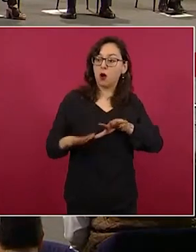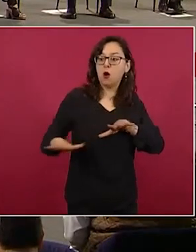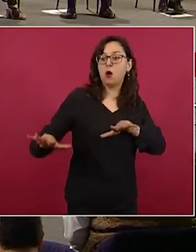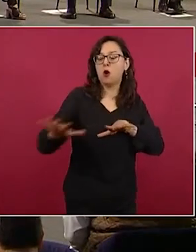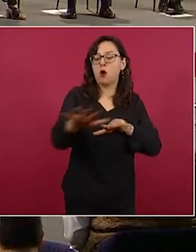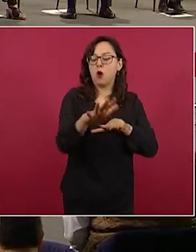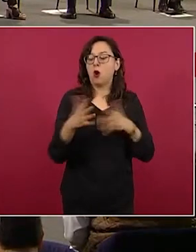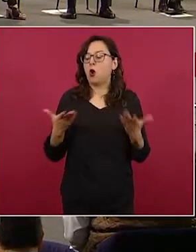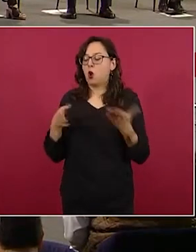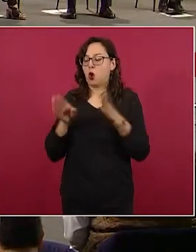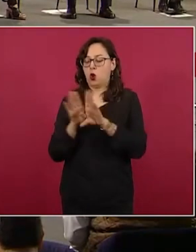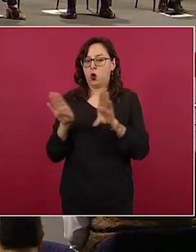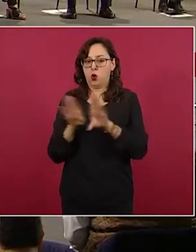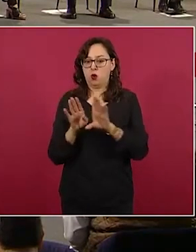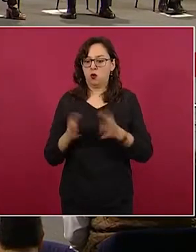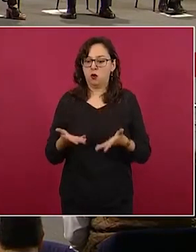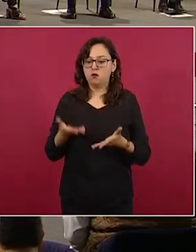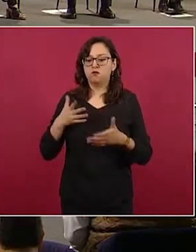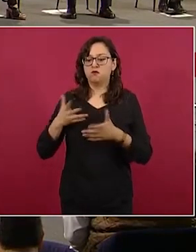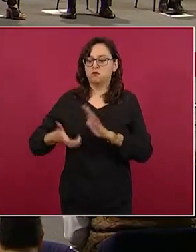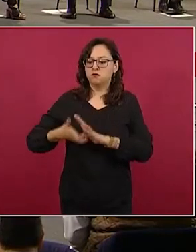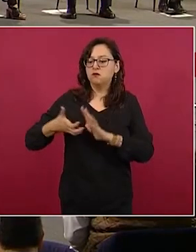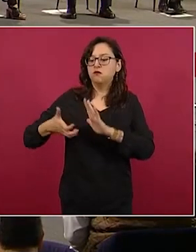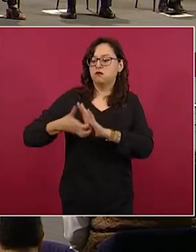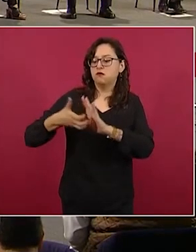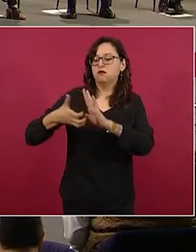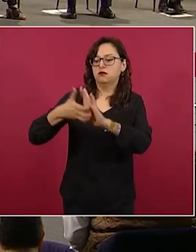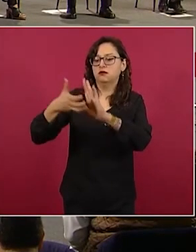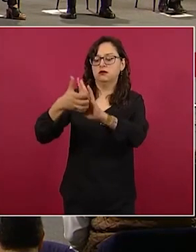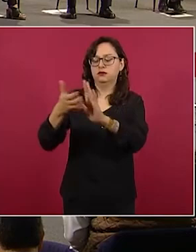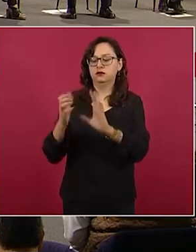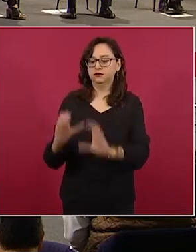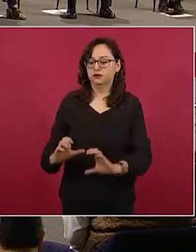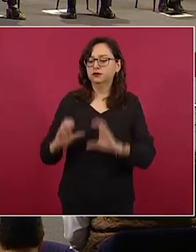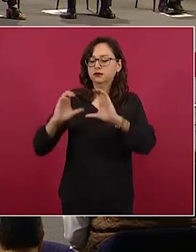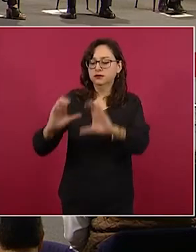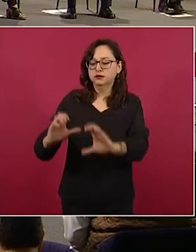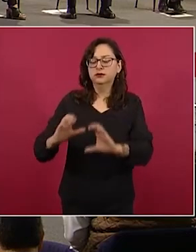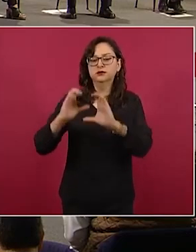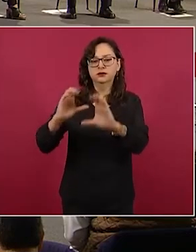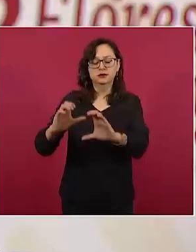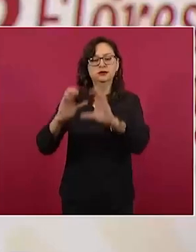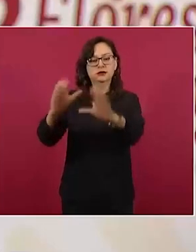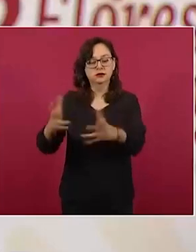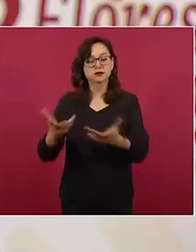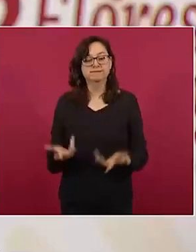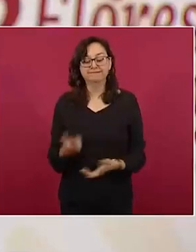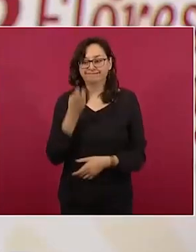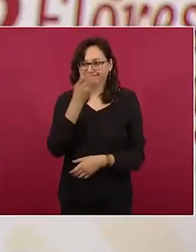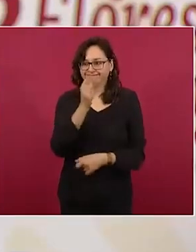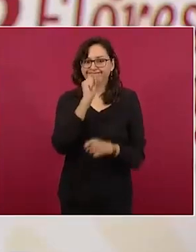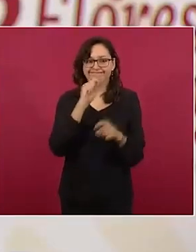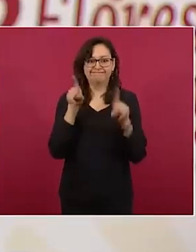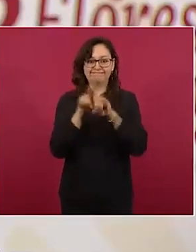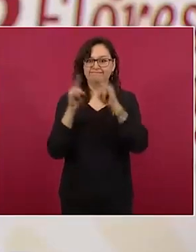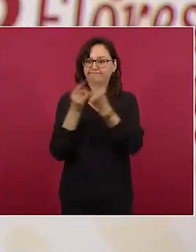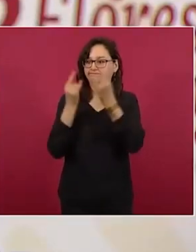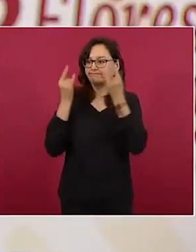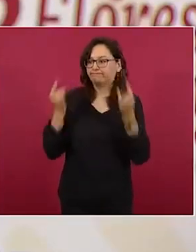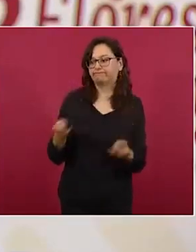en los monumentos existentes que nos tratemos en el trazo. Con esto, Sedena también ratifica su compromiso de salvaguardar el patrimonio